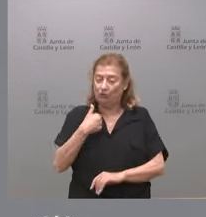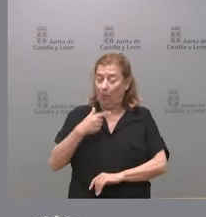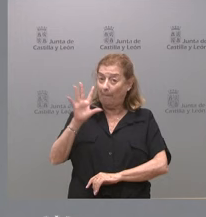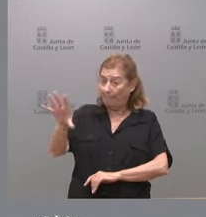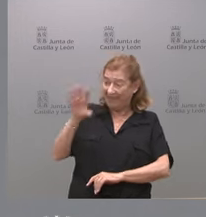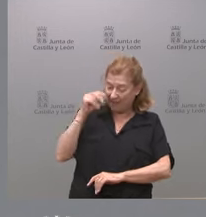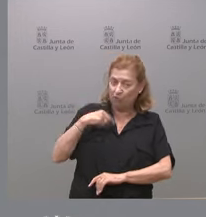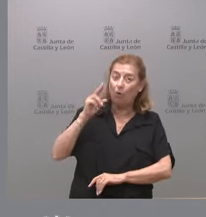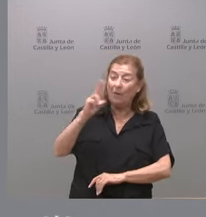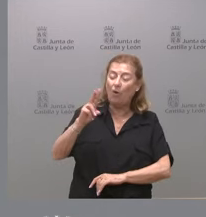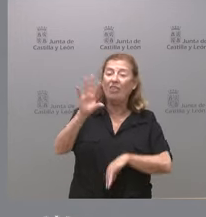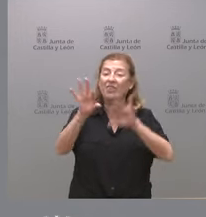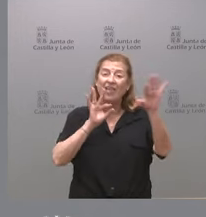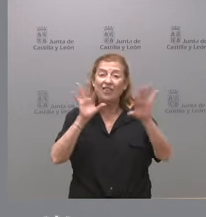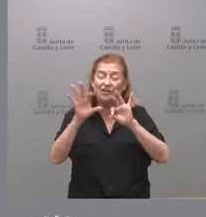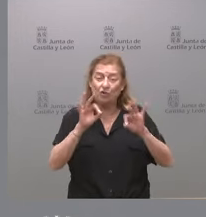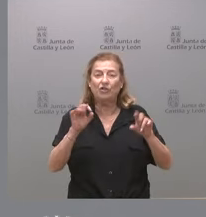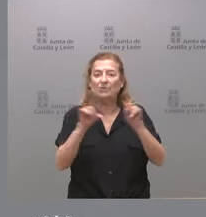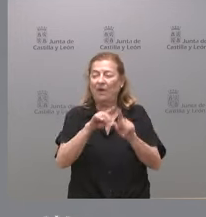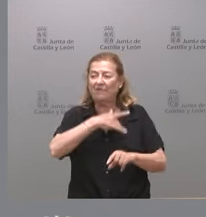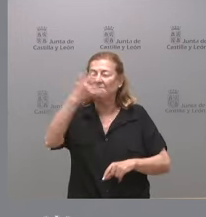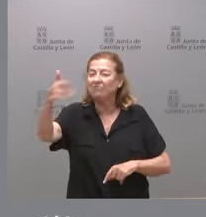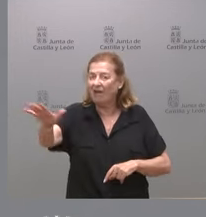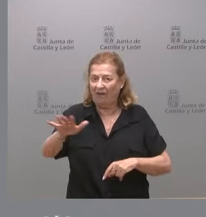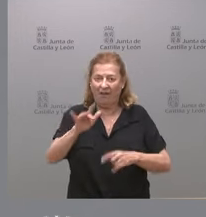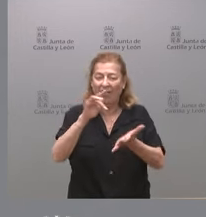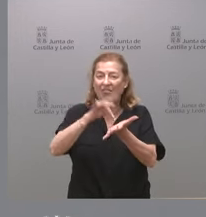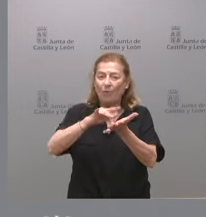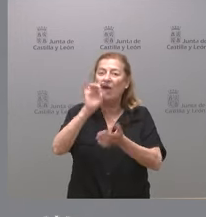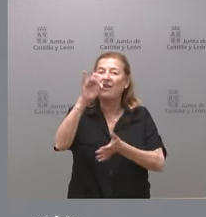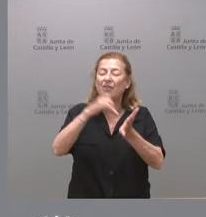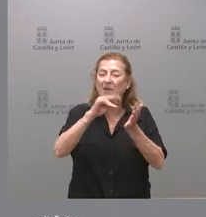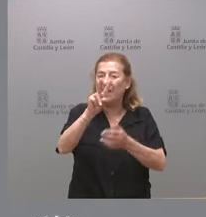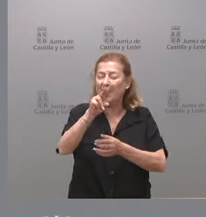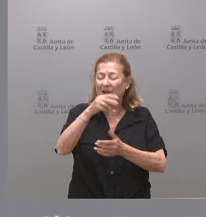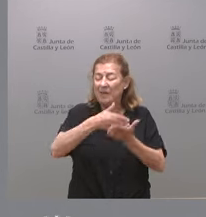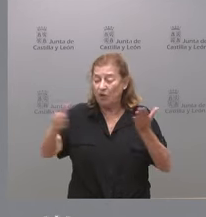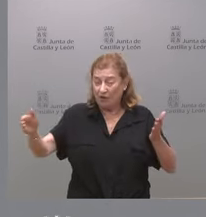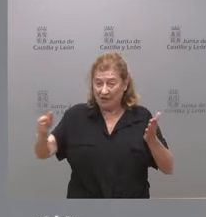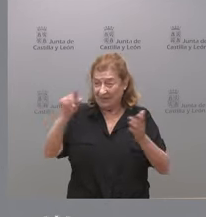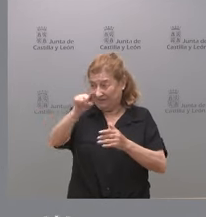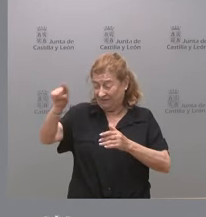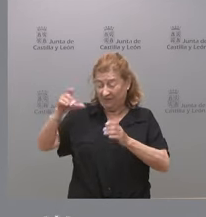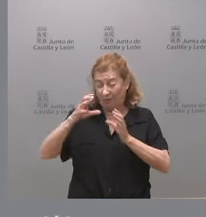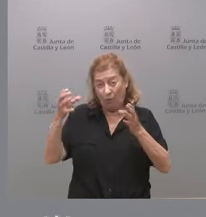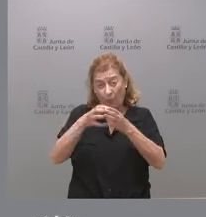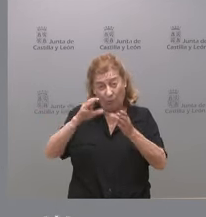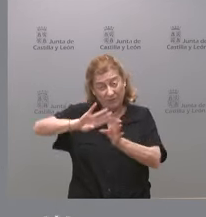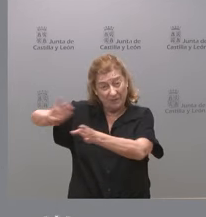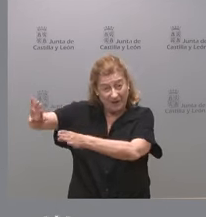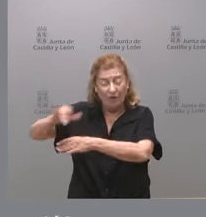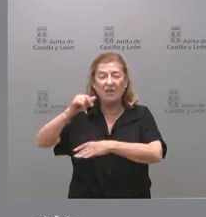que las decisiones de condonación de deuda de 15.000 millones de euros a esos partidos separatistas y de